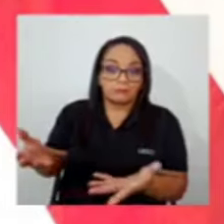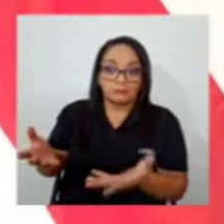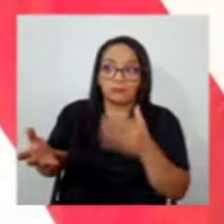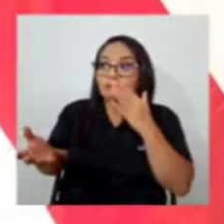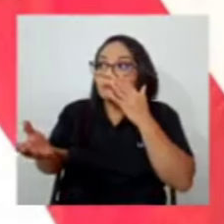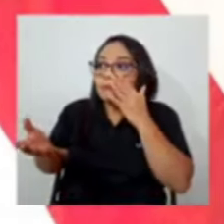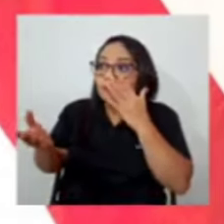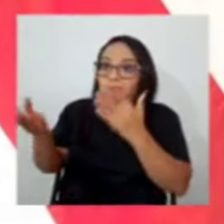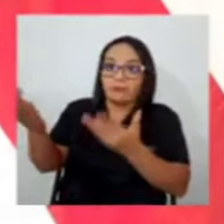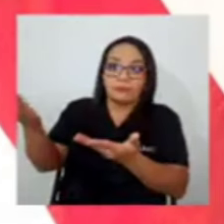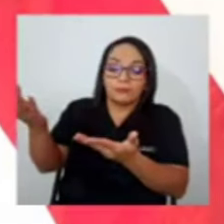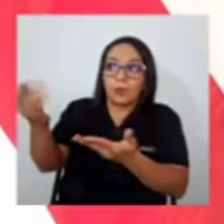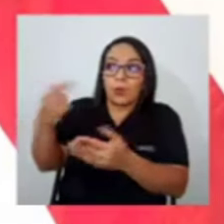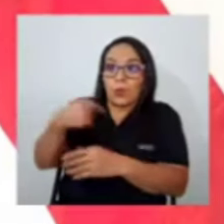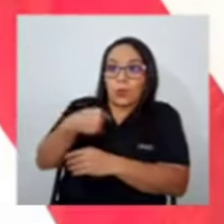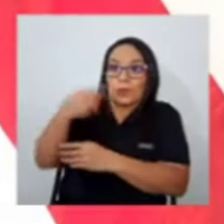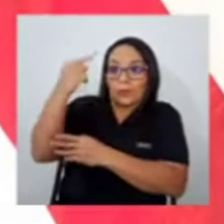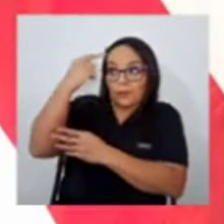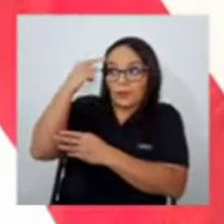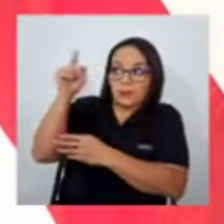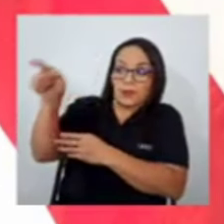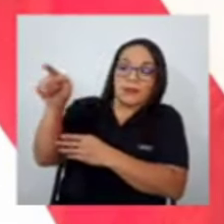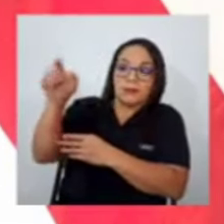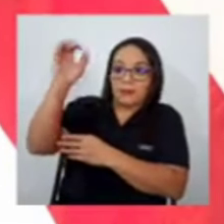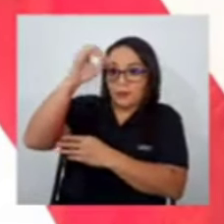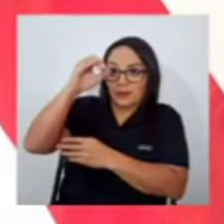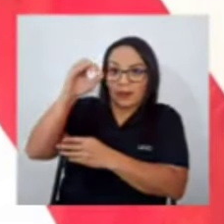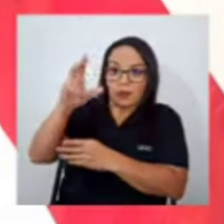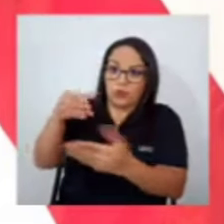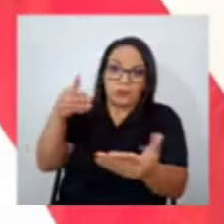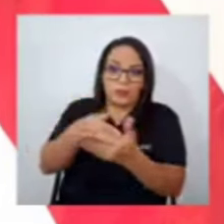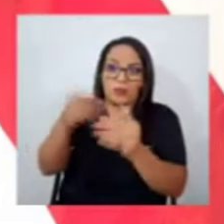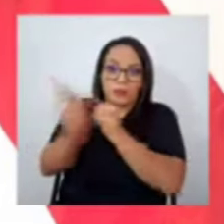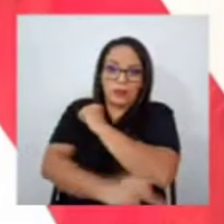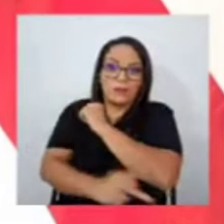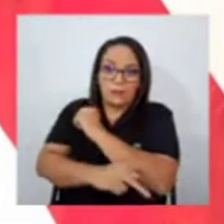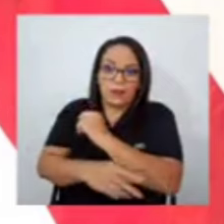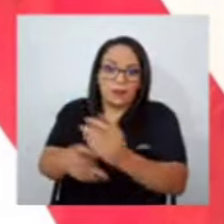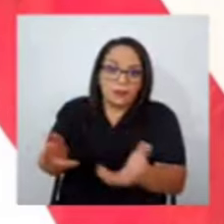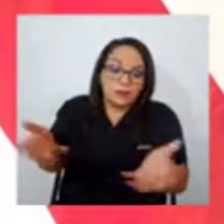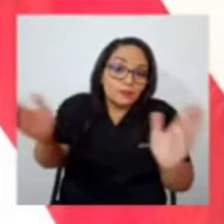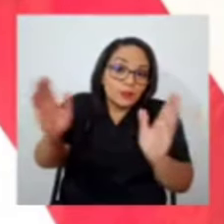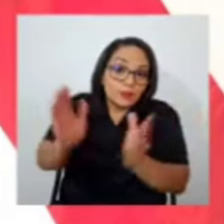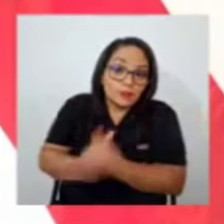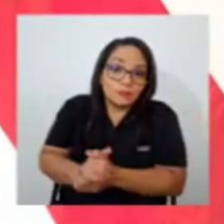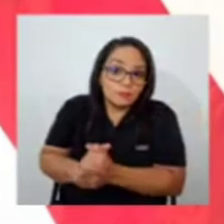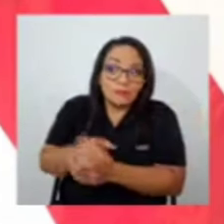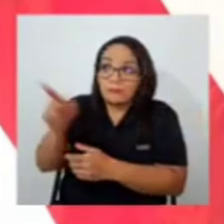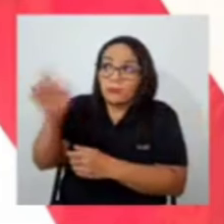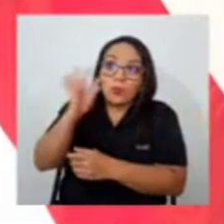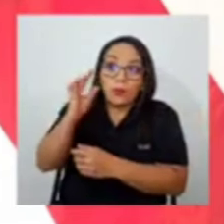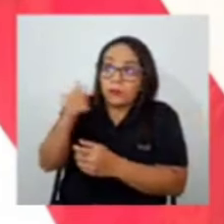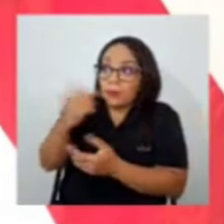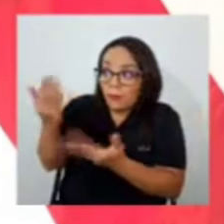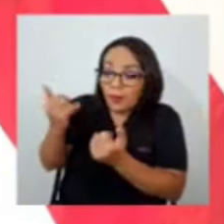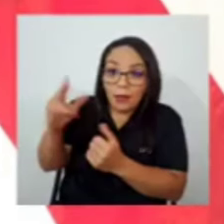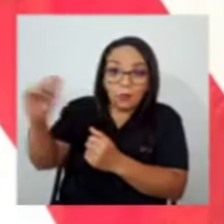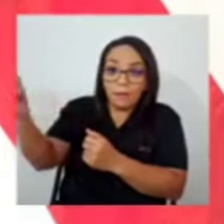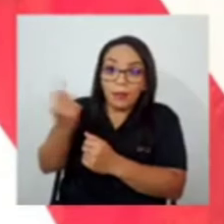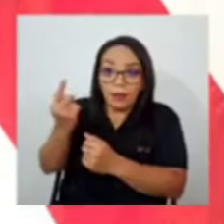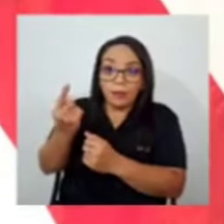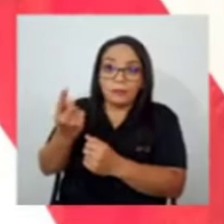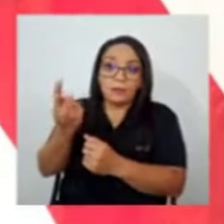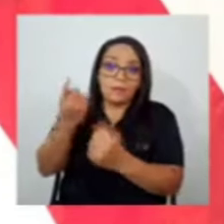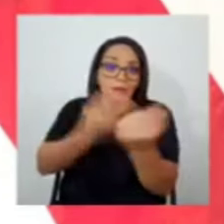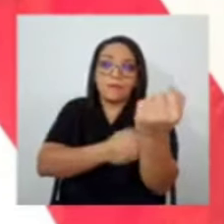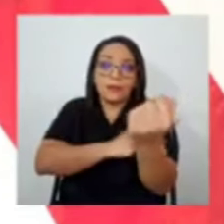que daña tanto el país, es hipocresía y falta valentía y eso es algo que la presidencia, este presidente de la